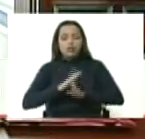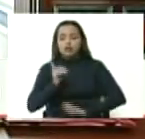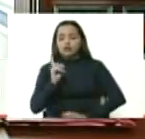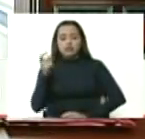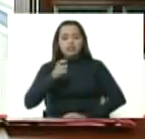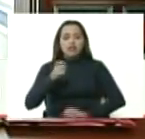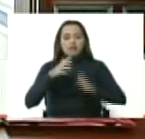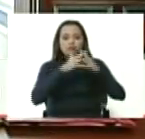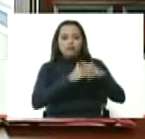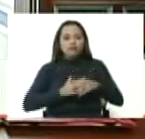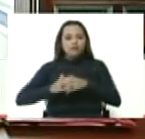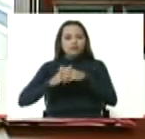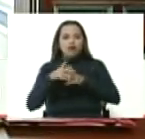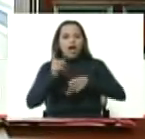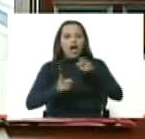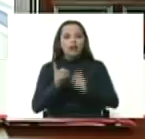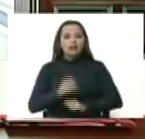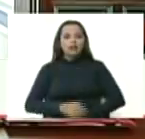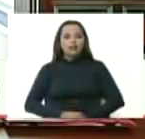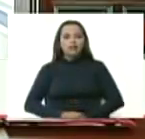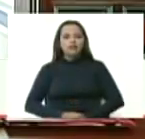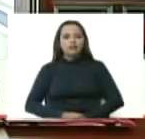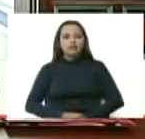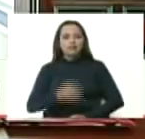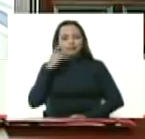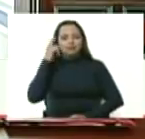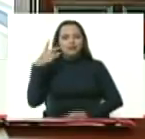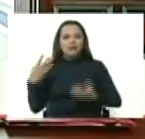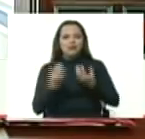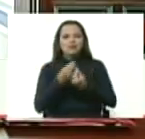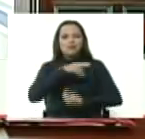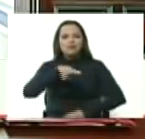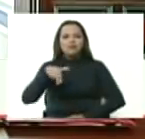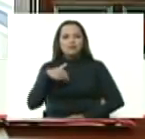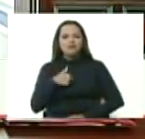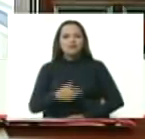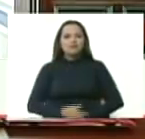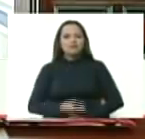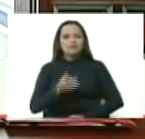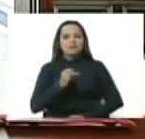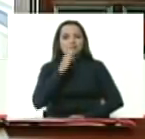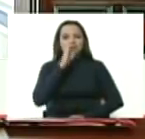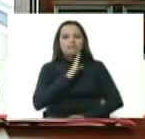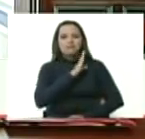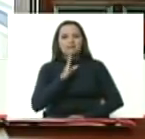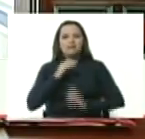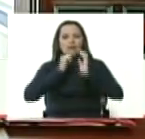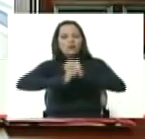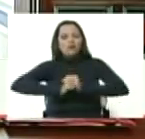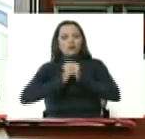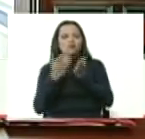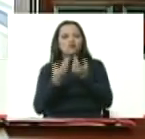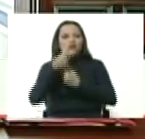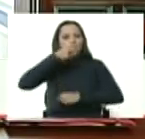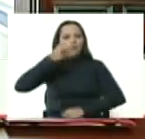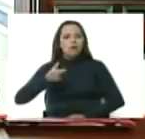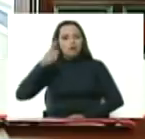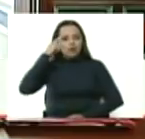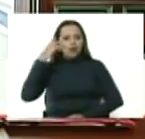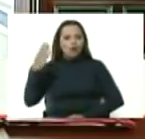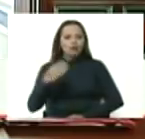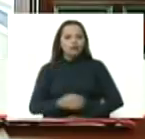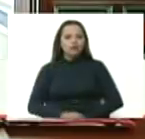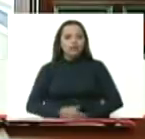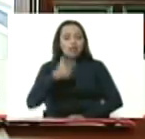bien. Porque estamos con Dios y Dios está con nosotros. Tenemos sus bendiciones. Y las oraciones del pueblo de Dios, del pueblo de